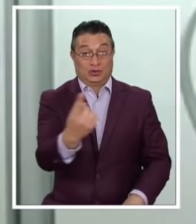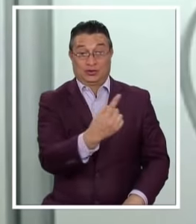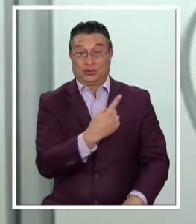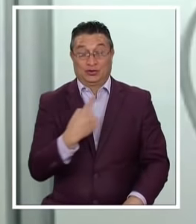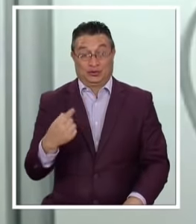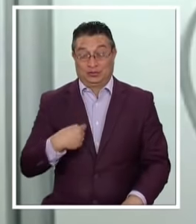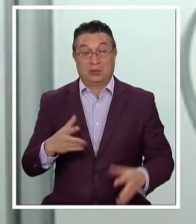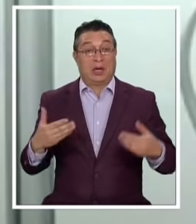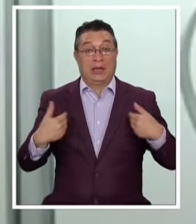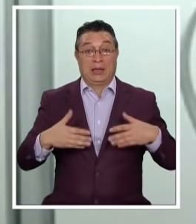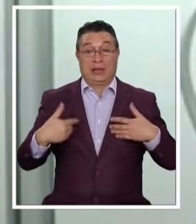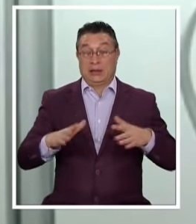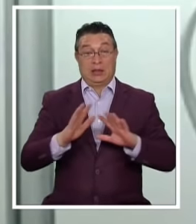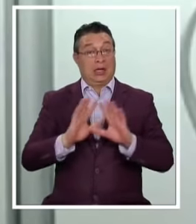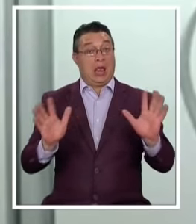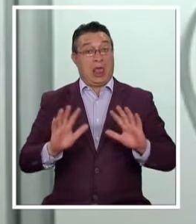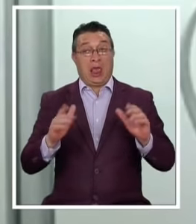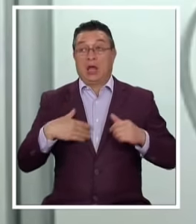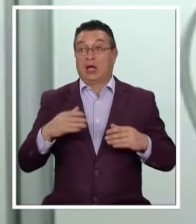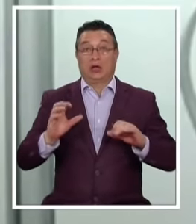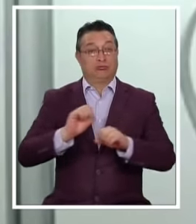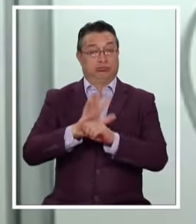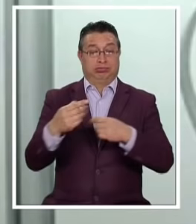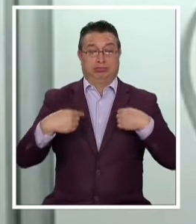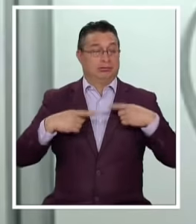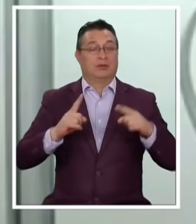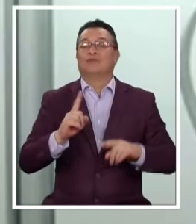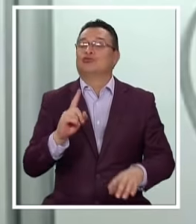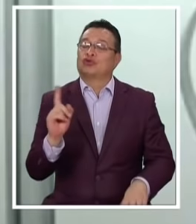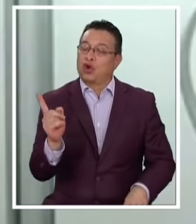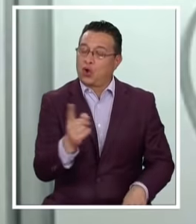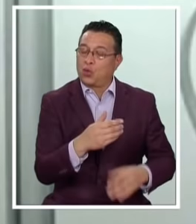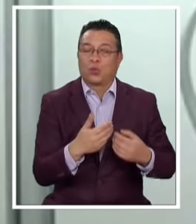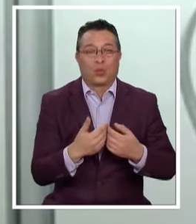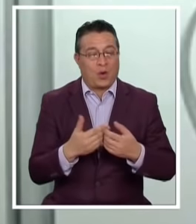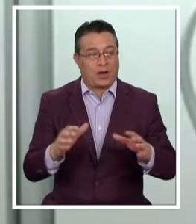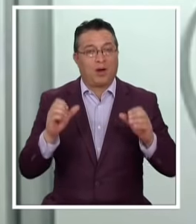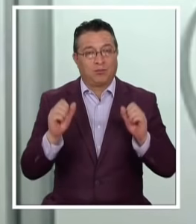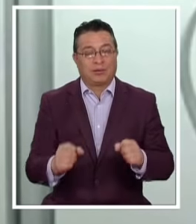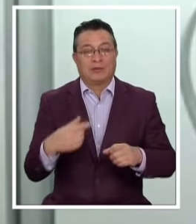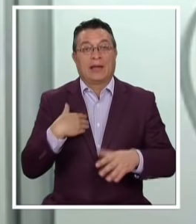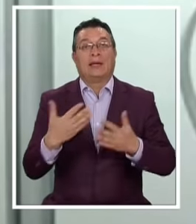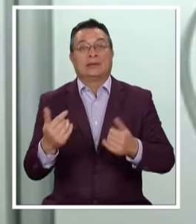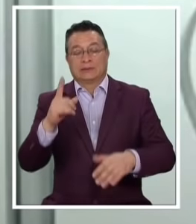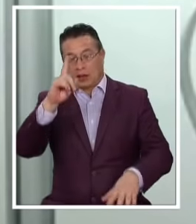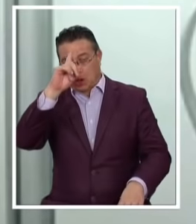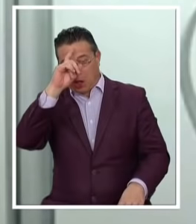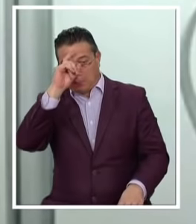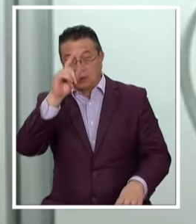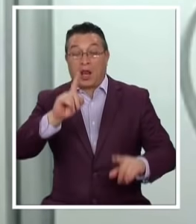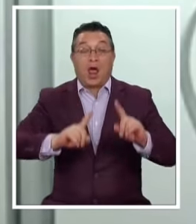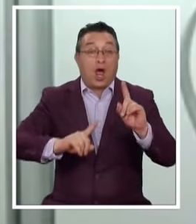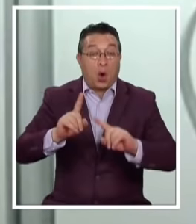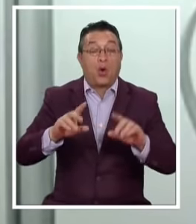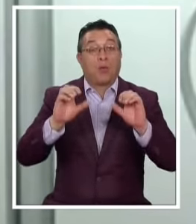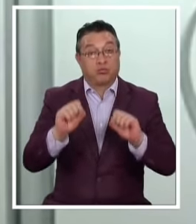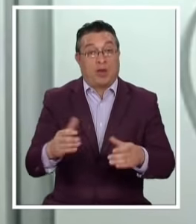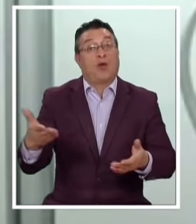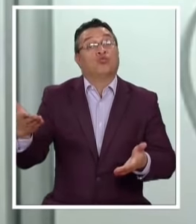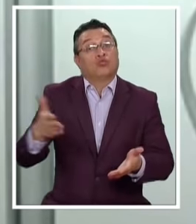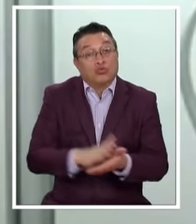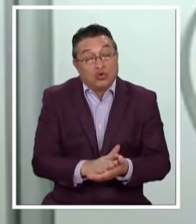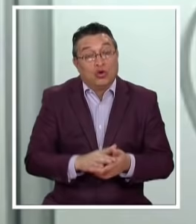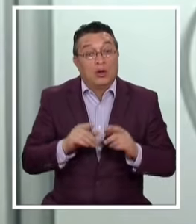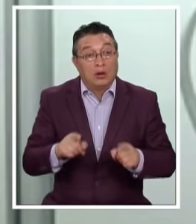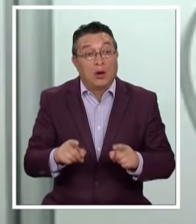exento Hoy De contagiarse Por el coronavirus Y nadie Está exento De requerir hospitalización E incluso De morir